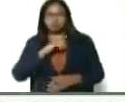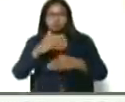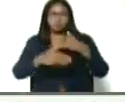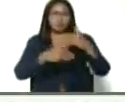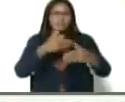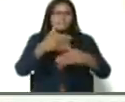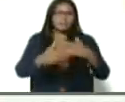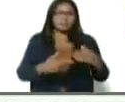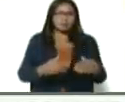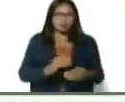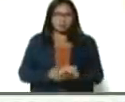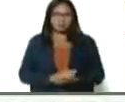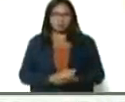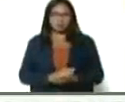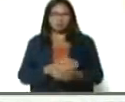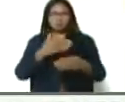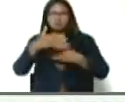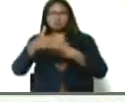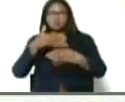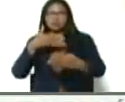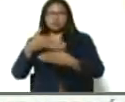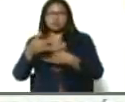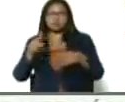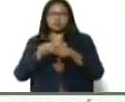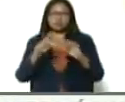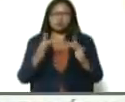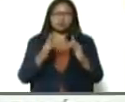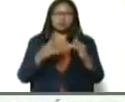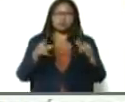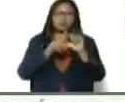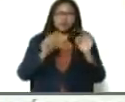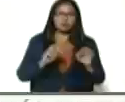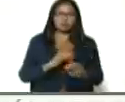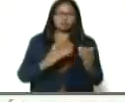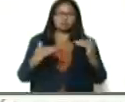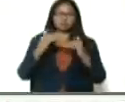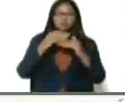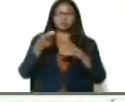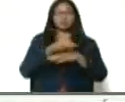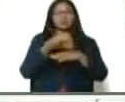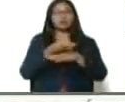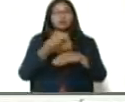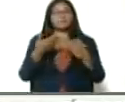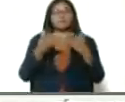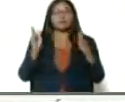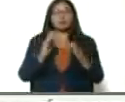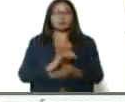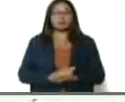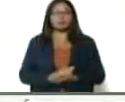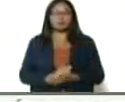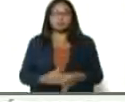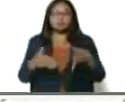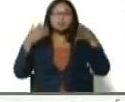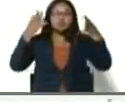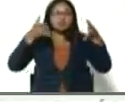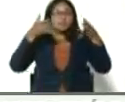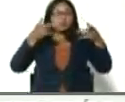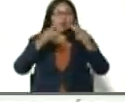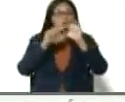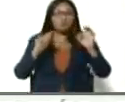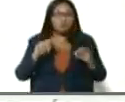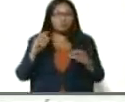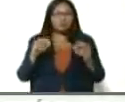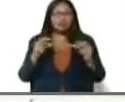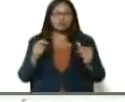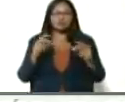perfeccionando, intercalando, e interconectándonos, con los niveles, de gobierno popular, que se han formado, y se han incorporado, también, en